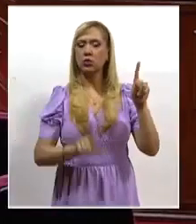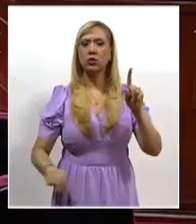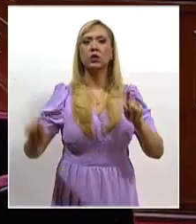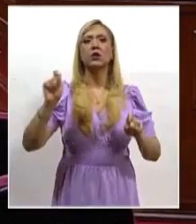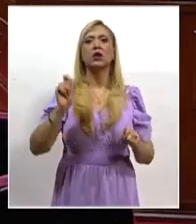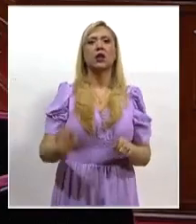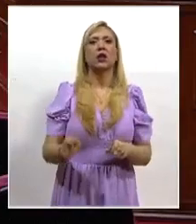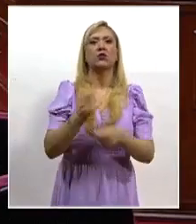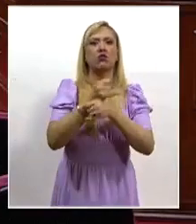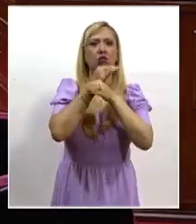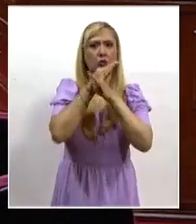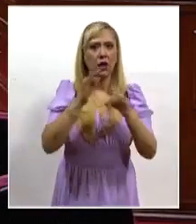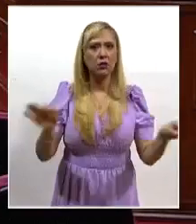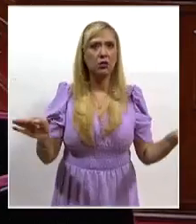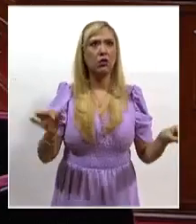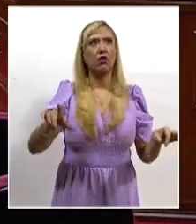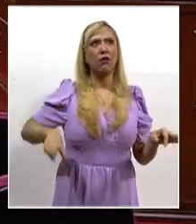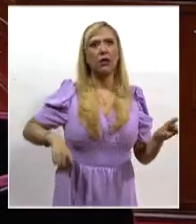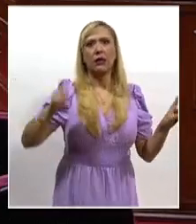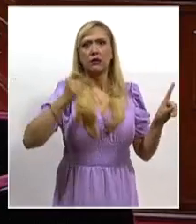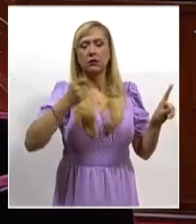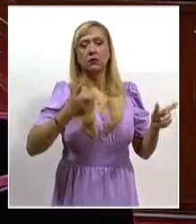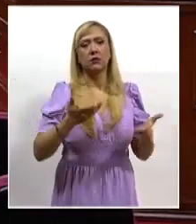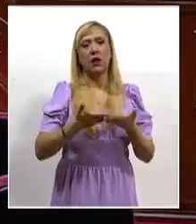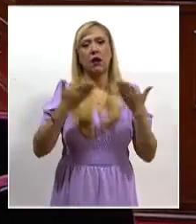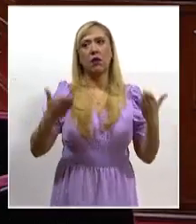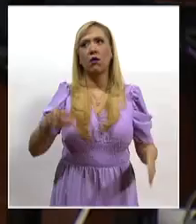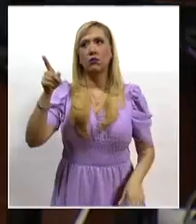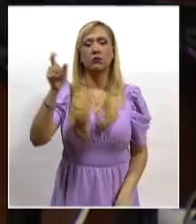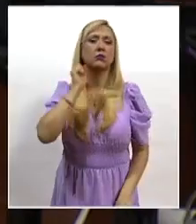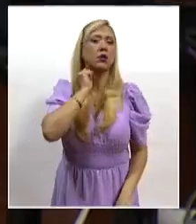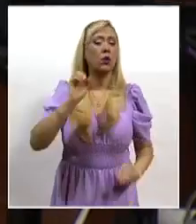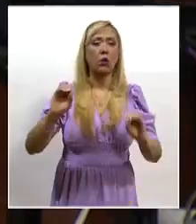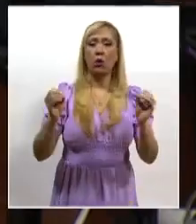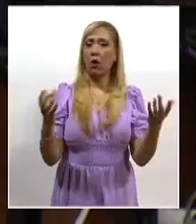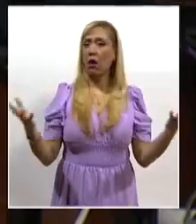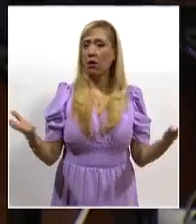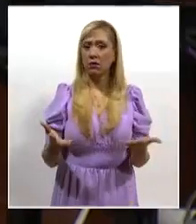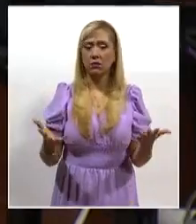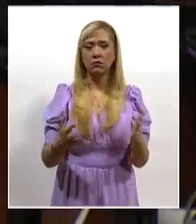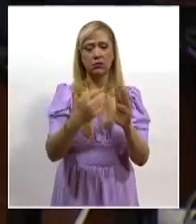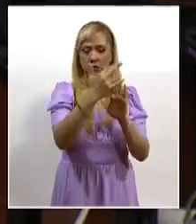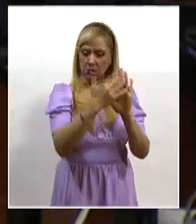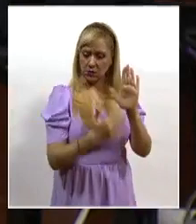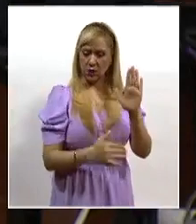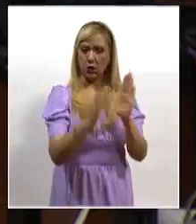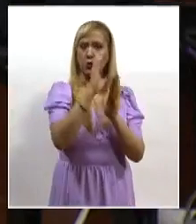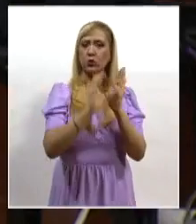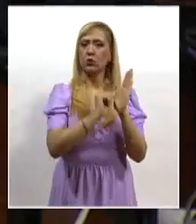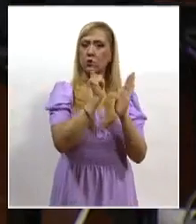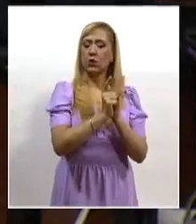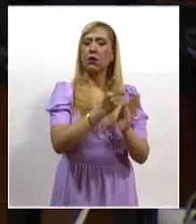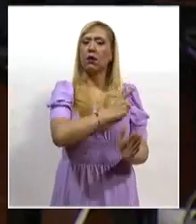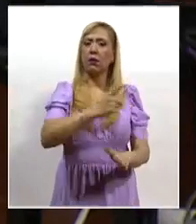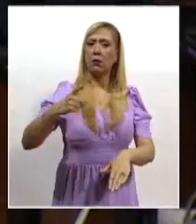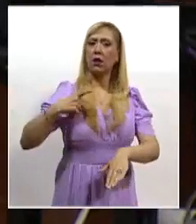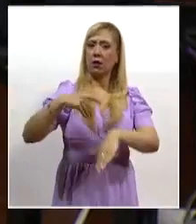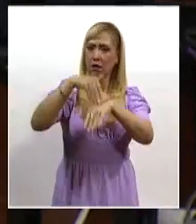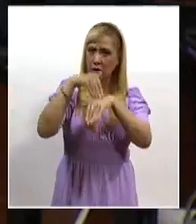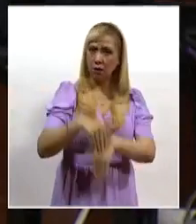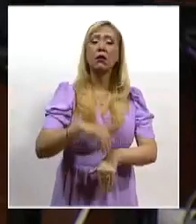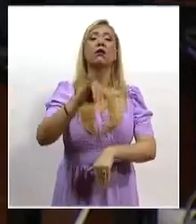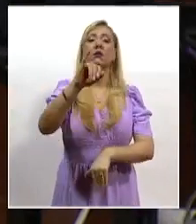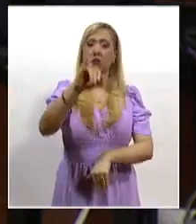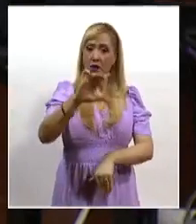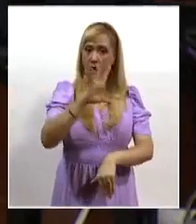facultades del Senado con esta resolución, pues el propósito es que el texto constitucional se cumpla. Advirtieron que sí hay un